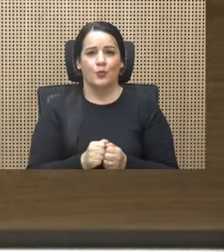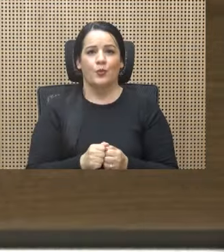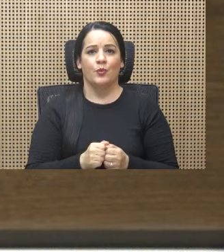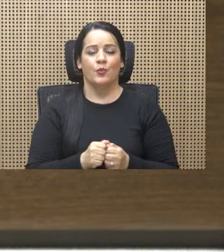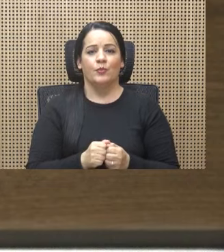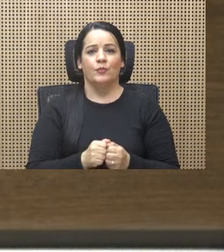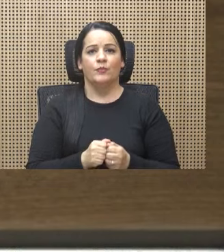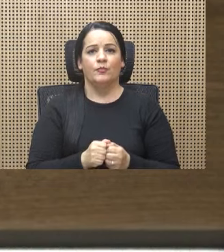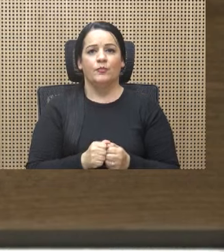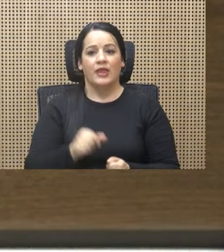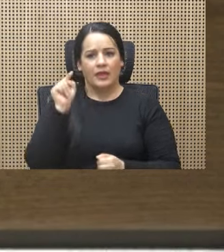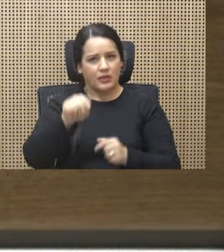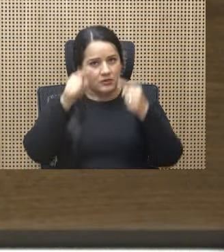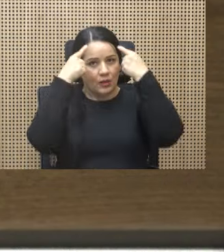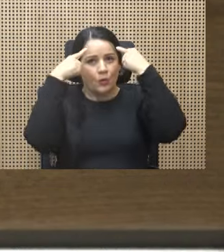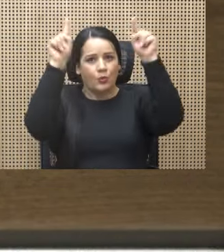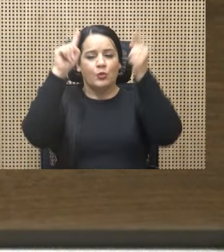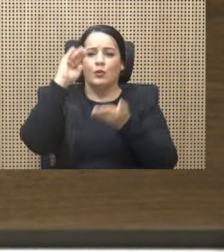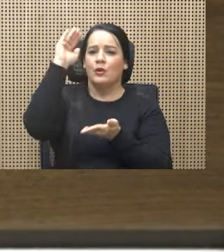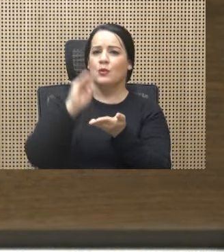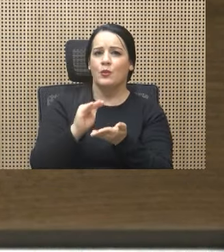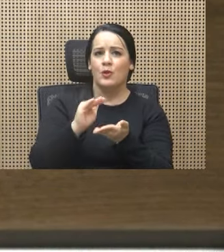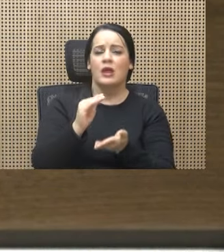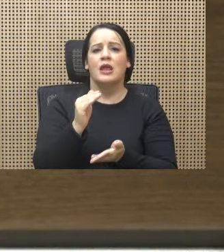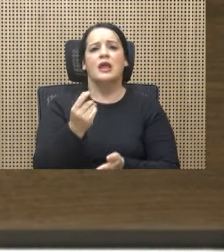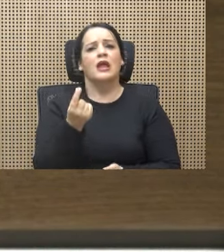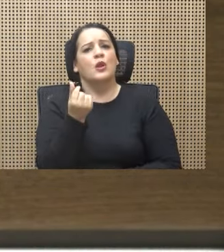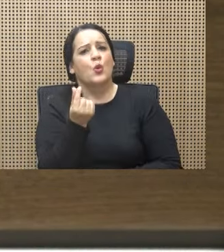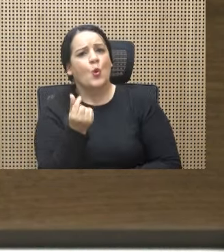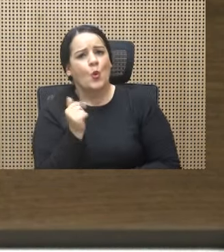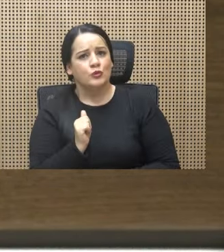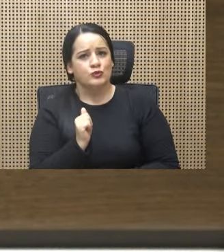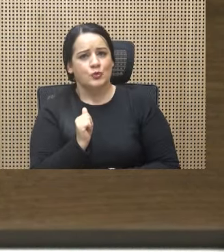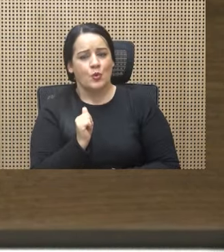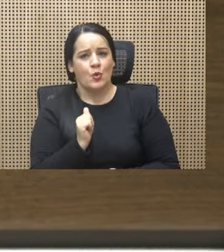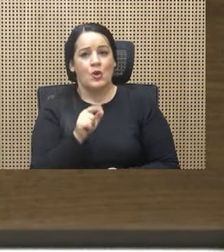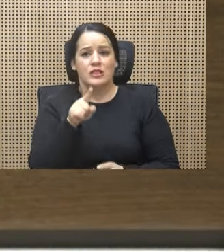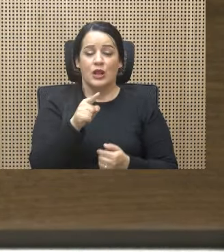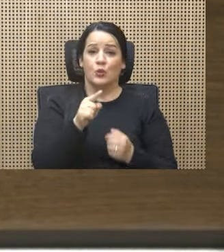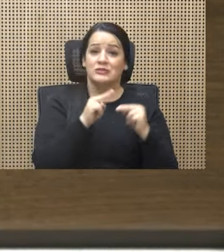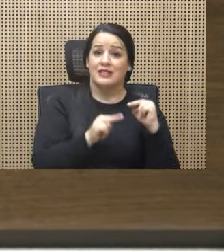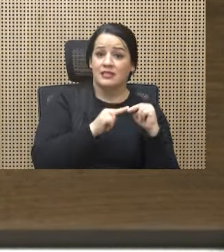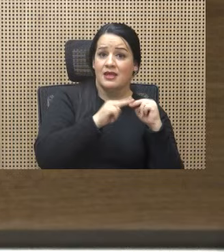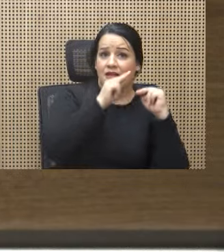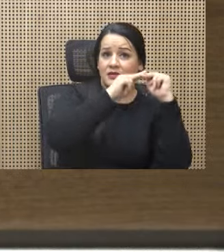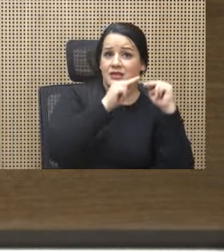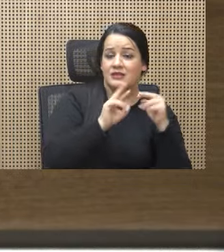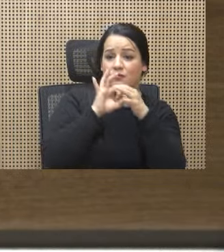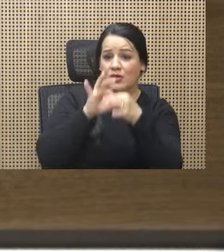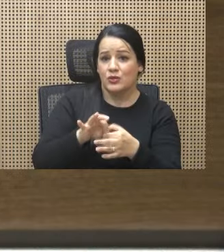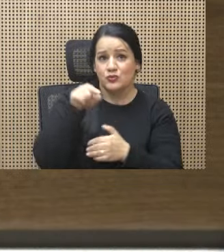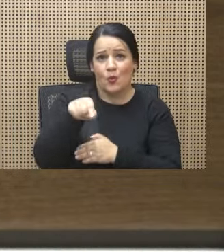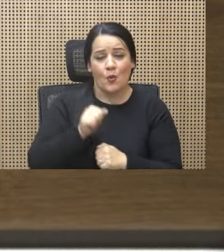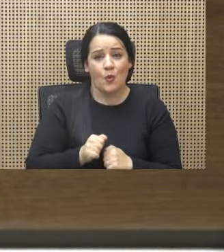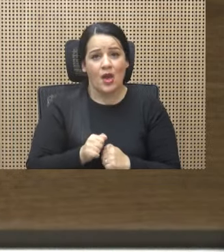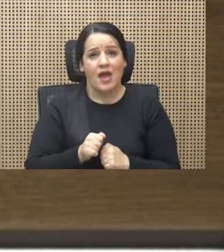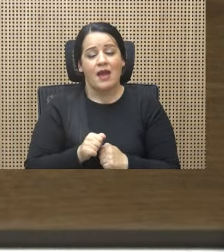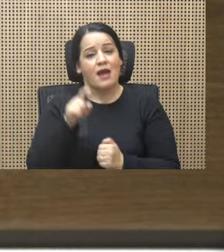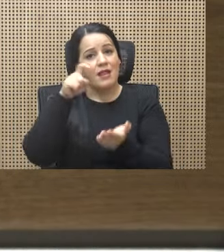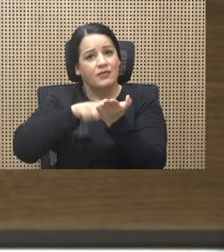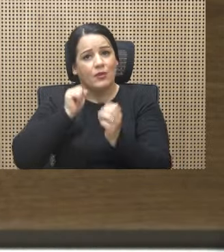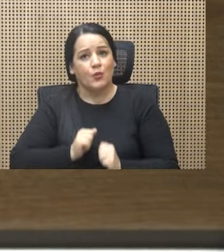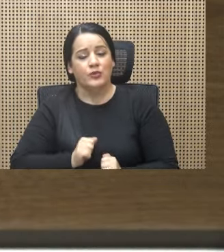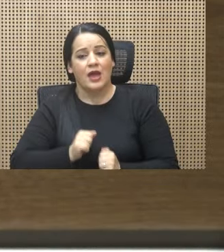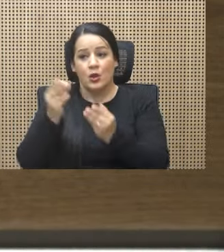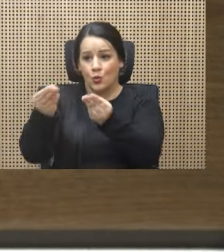Mientras que el presidente Chávez, al referirse al narcotráfico y la instalación de escáneres, volvió a enfilar sus ataques contra la